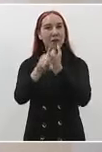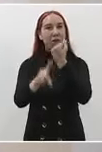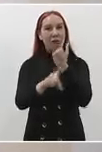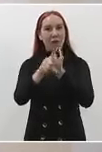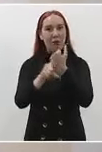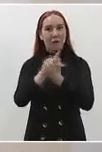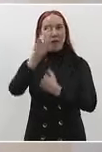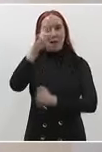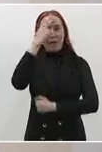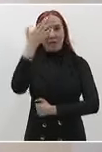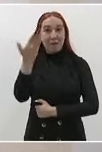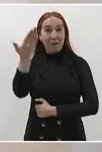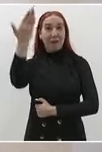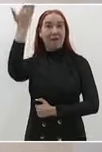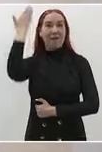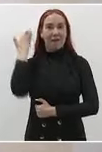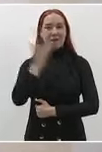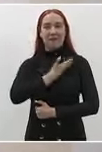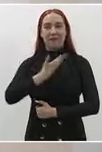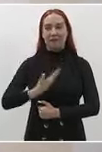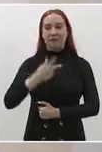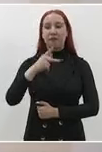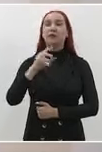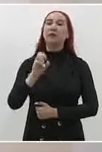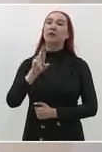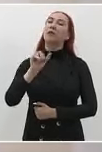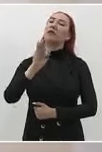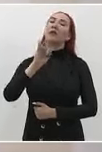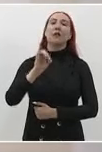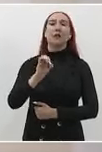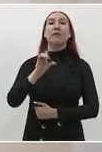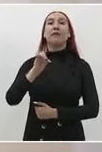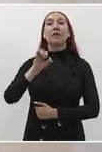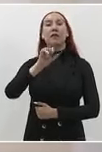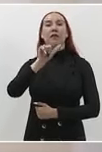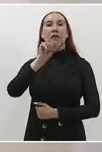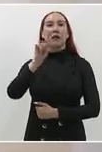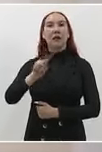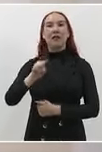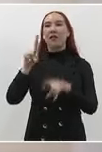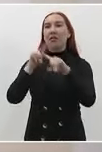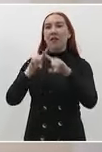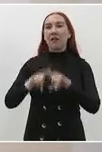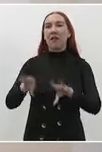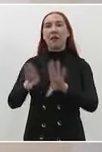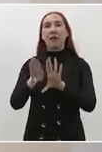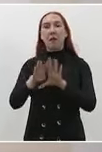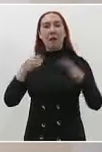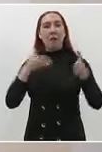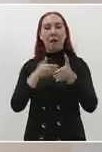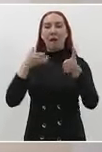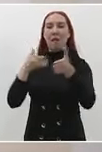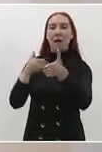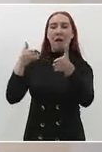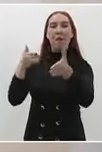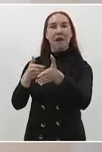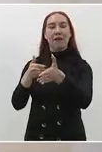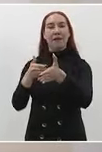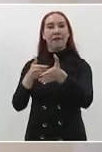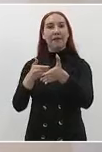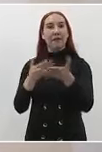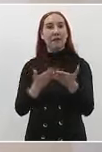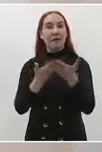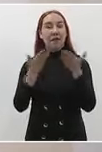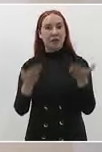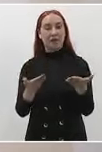del porfiriato y segregado de los privilegios que tenía la clase gobernante. Ante su llegada a